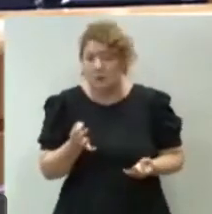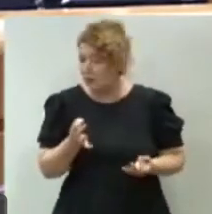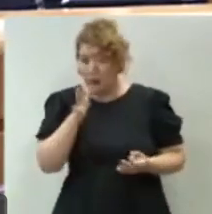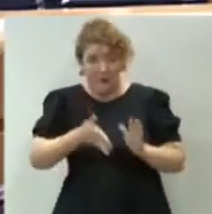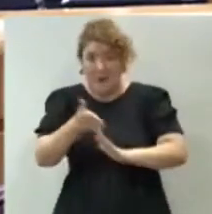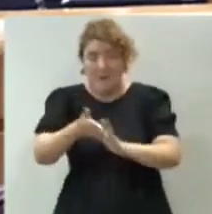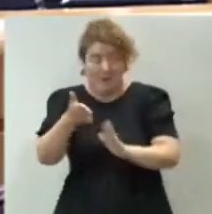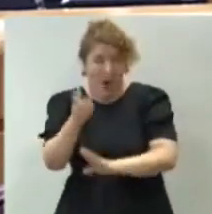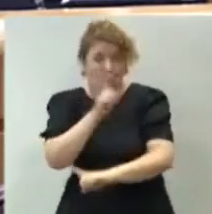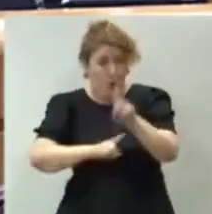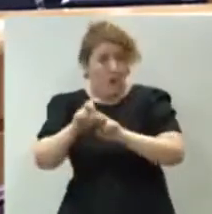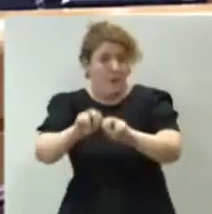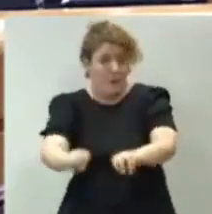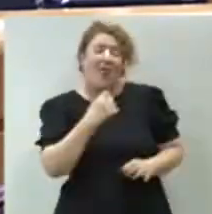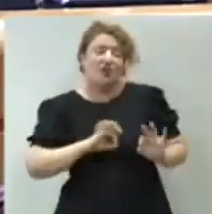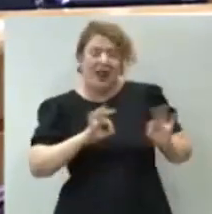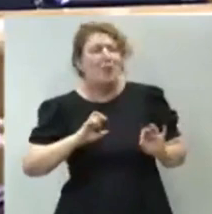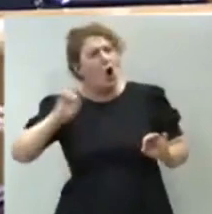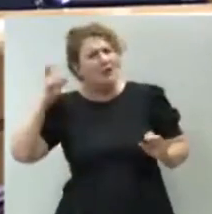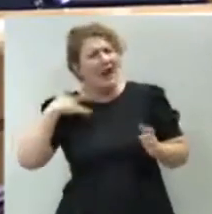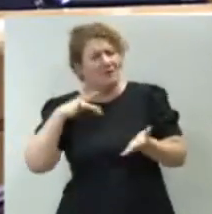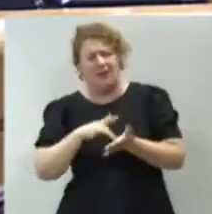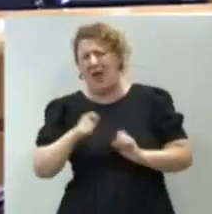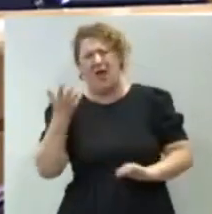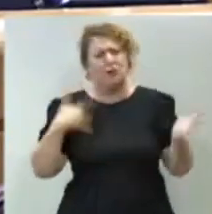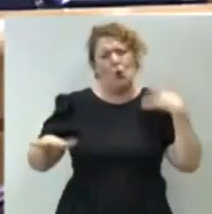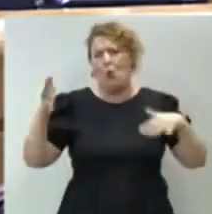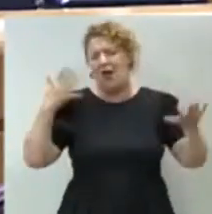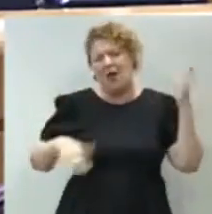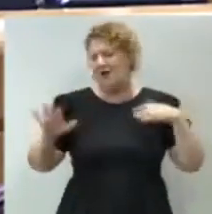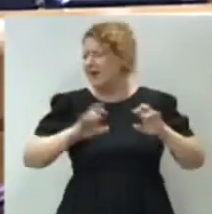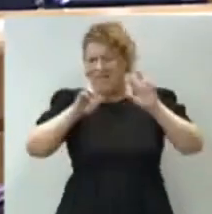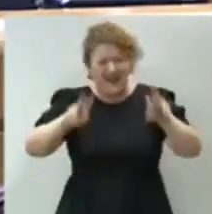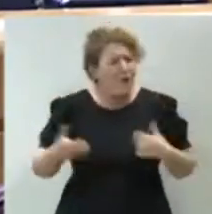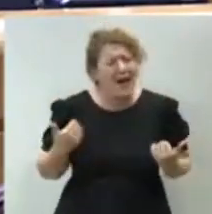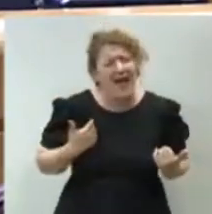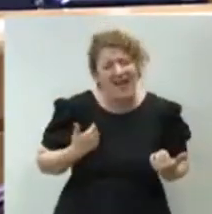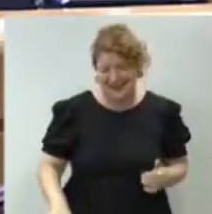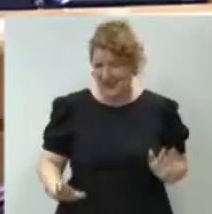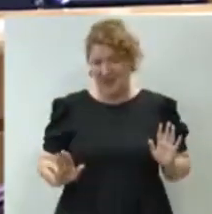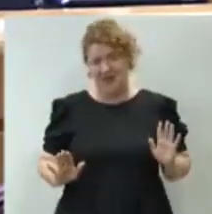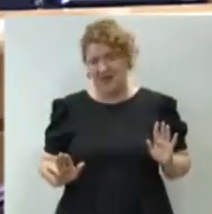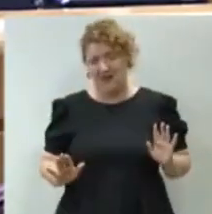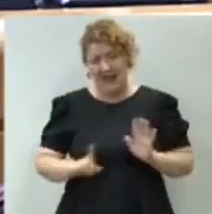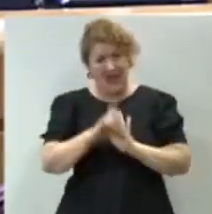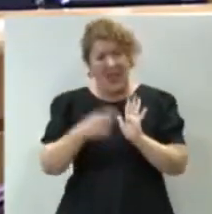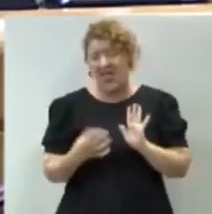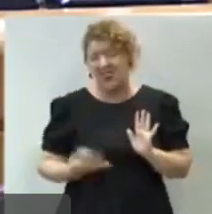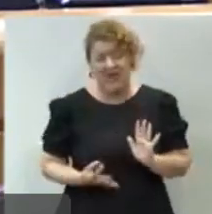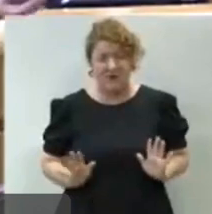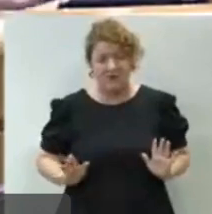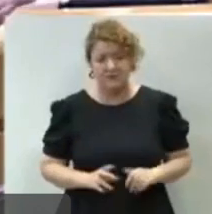problema. Esto es lo verdaderamente urgente. No más excusas, señor Ministro, para la reforma ya de esa ley.